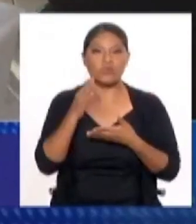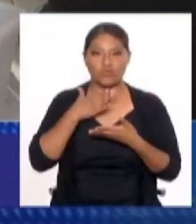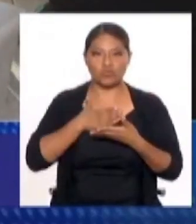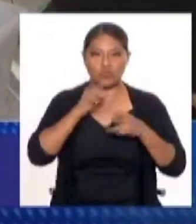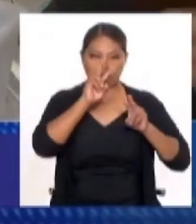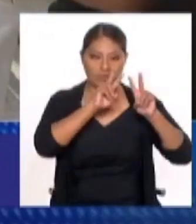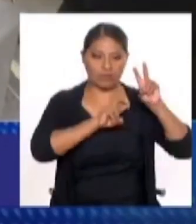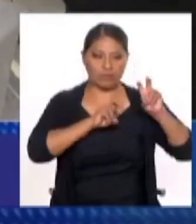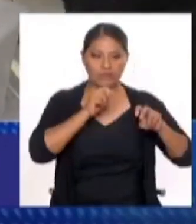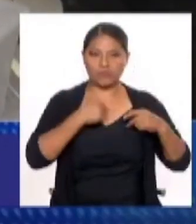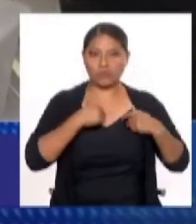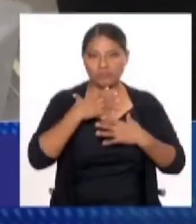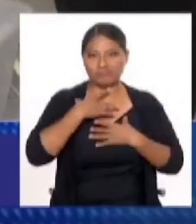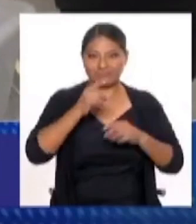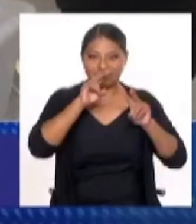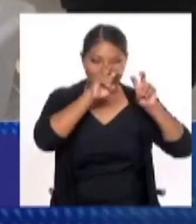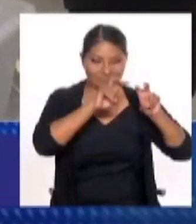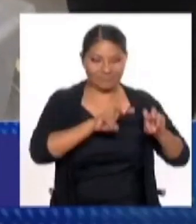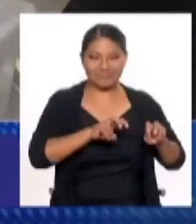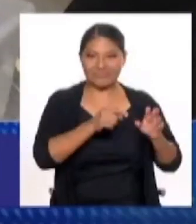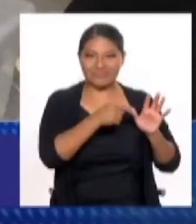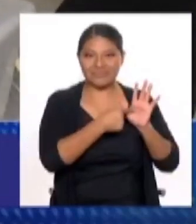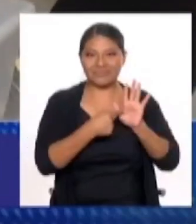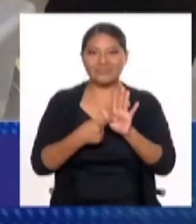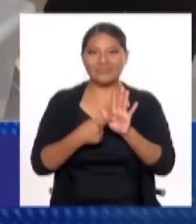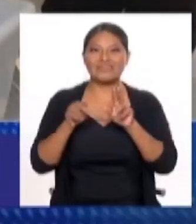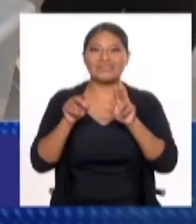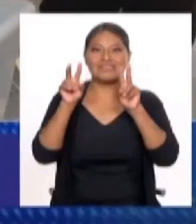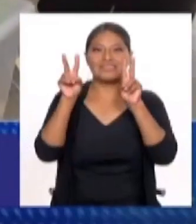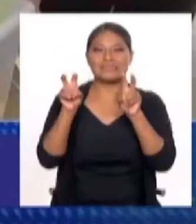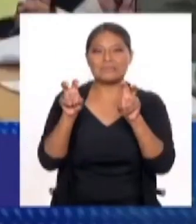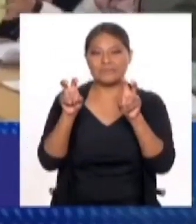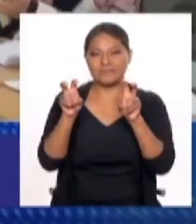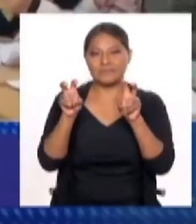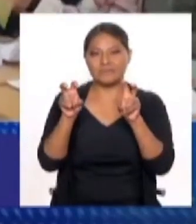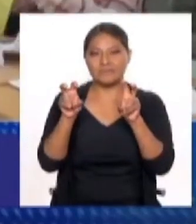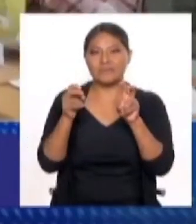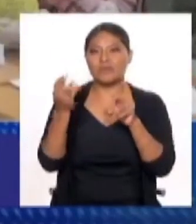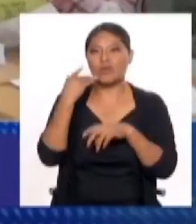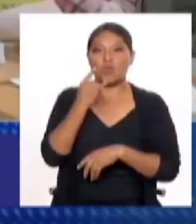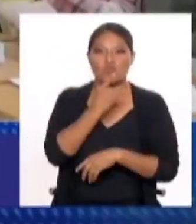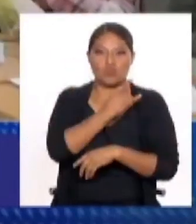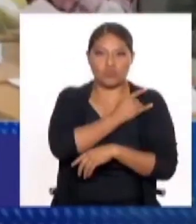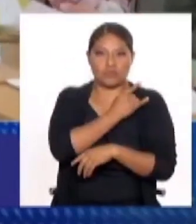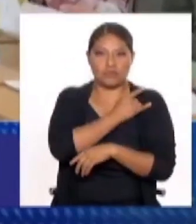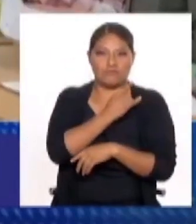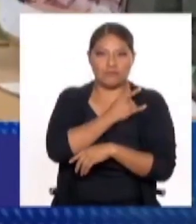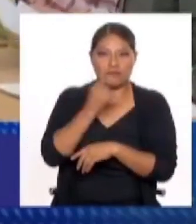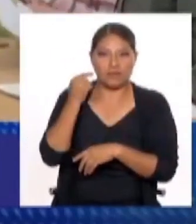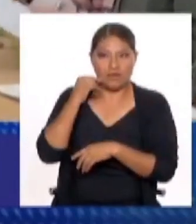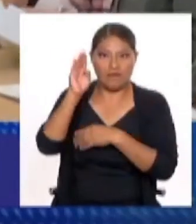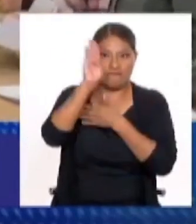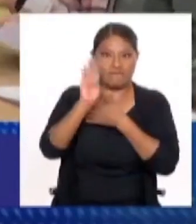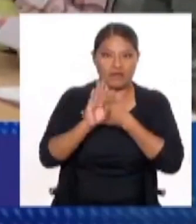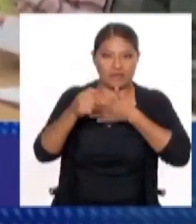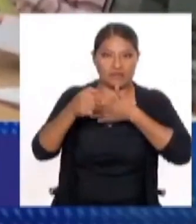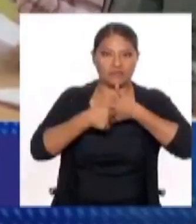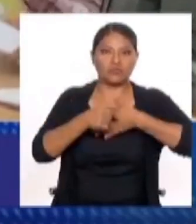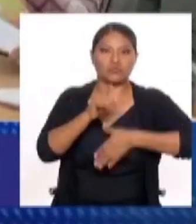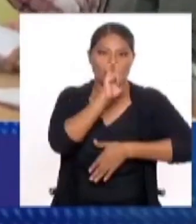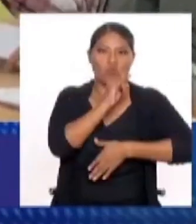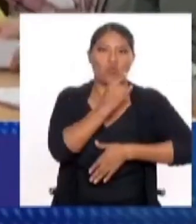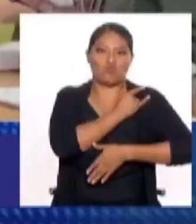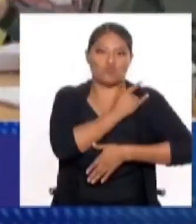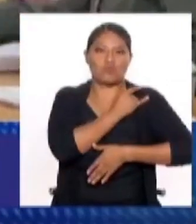muy interesante que habla de la Universidad Federal Fulminense aquí de Brasil sobre los